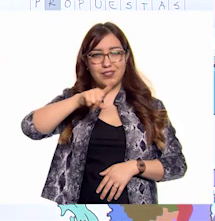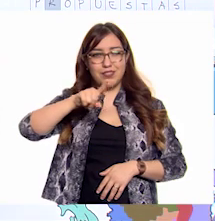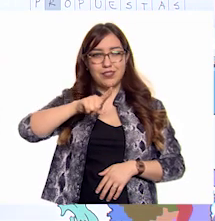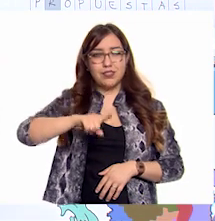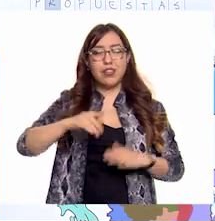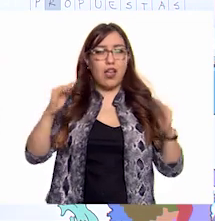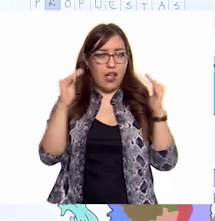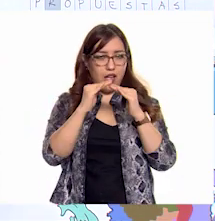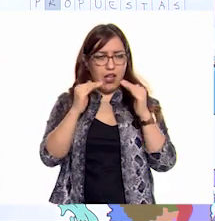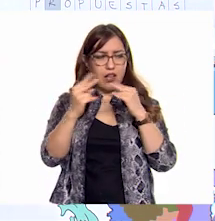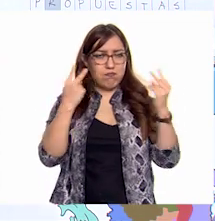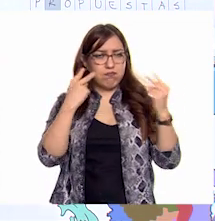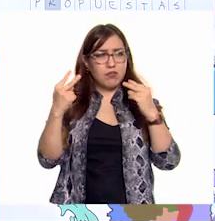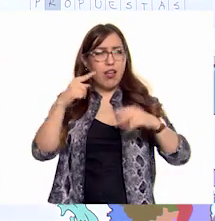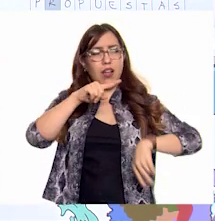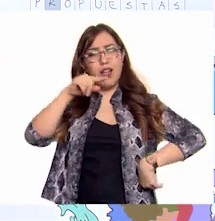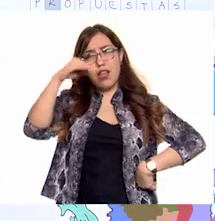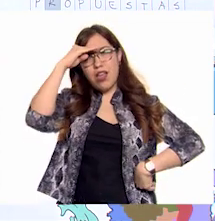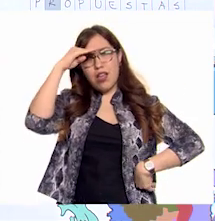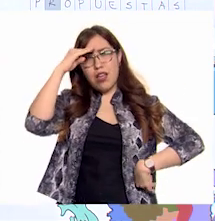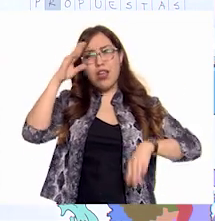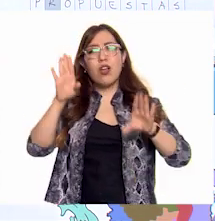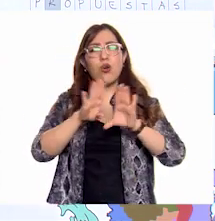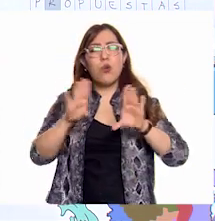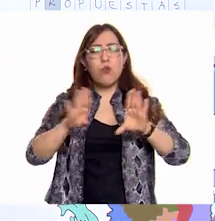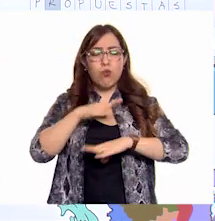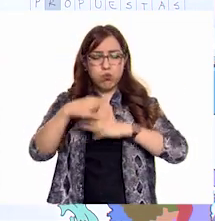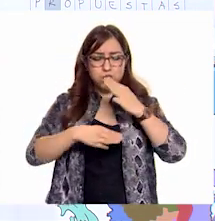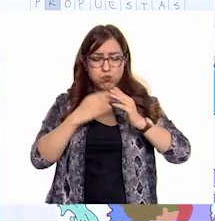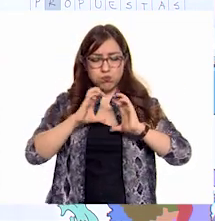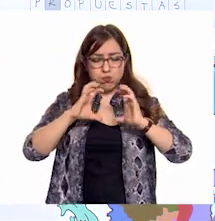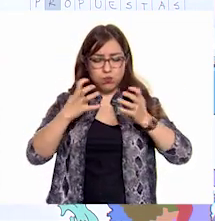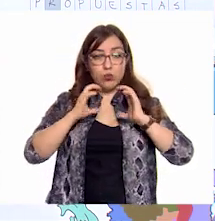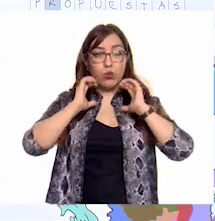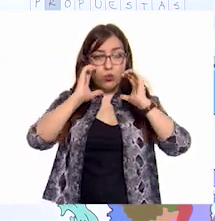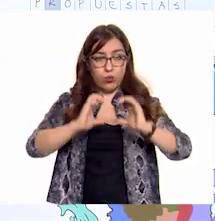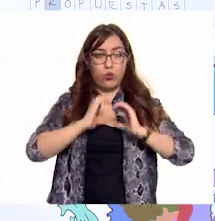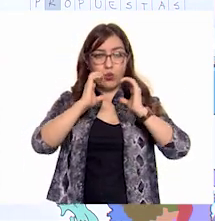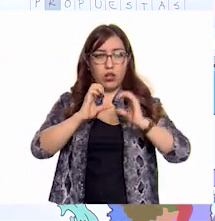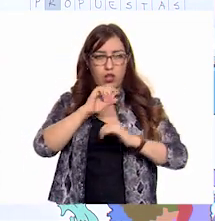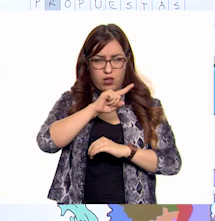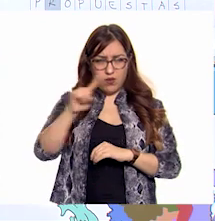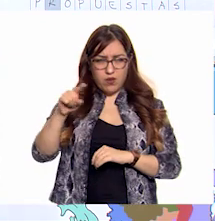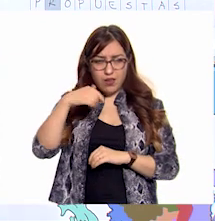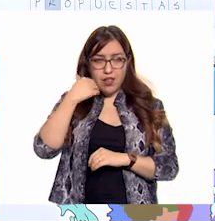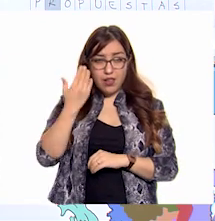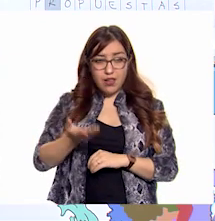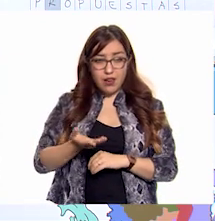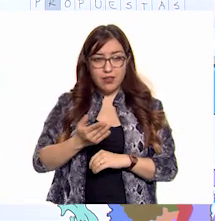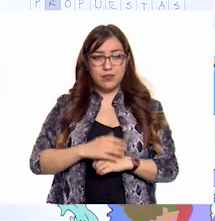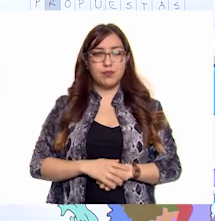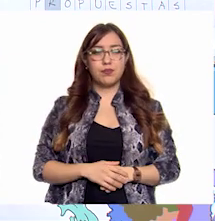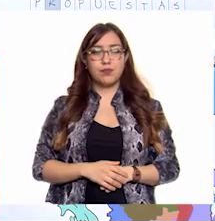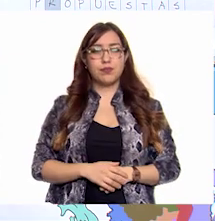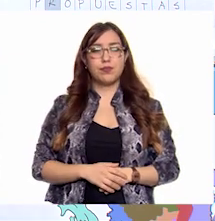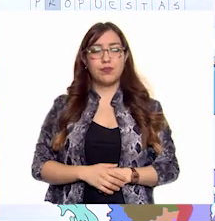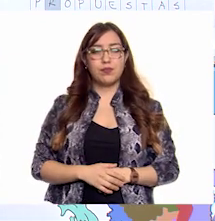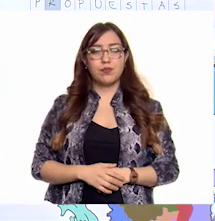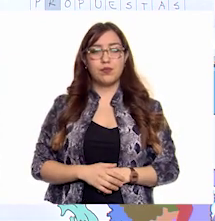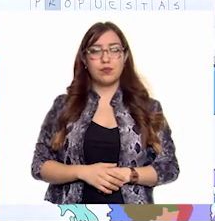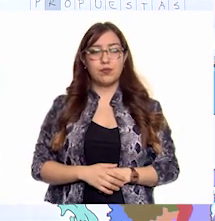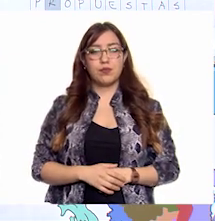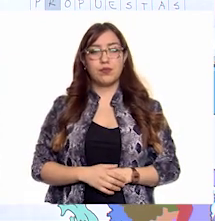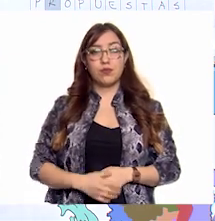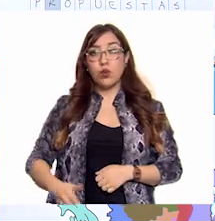vayan a generar una opinión sobre el cuidado del medio ambiente ¿Pero quieren escuchar una situación en la que también podría generar